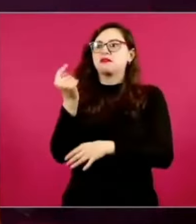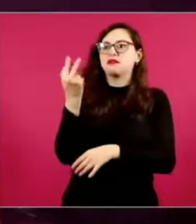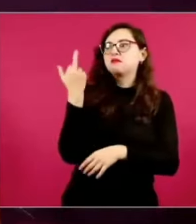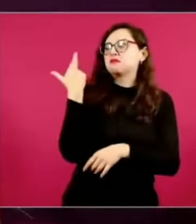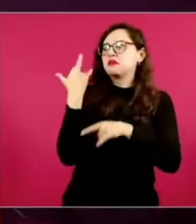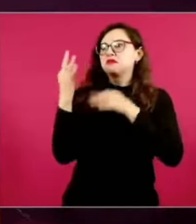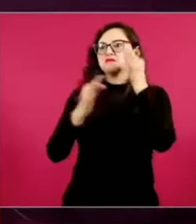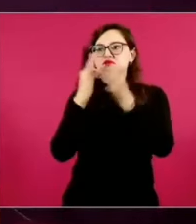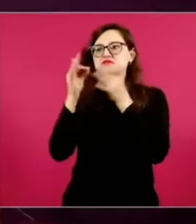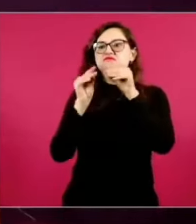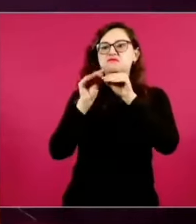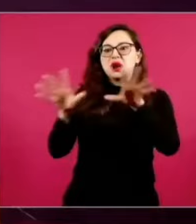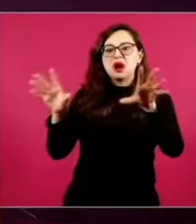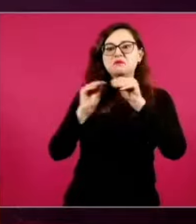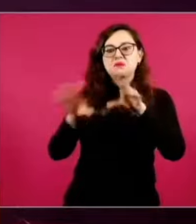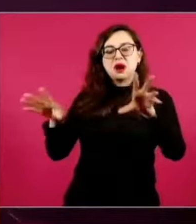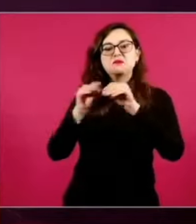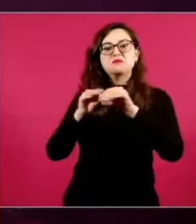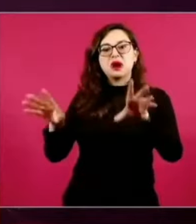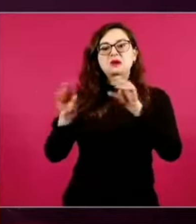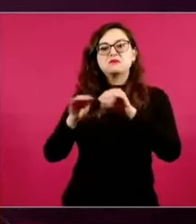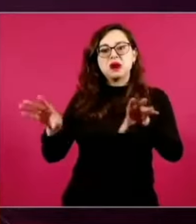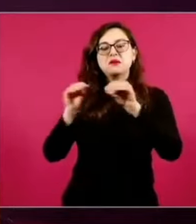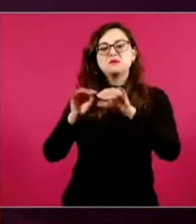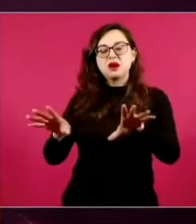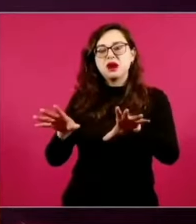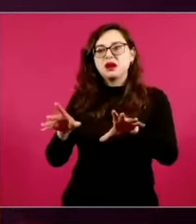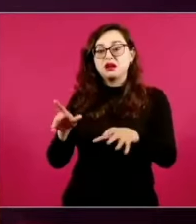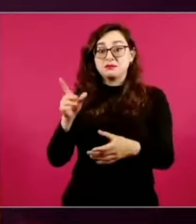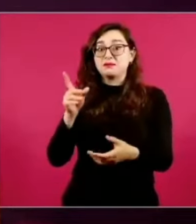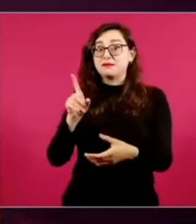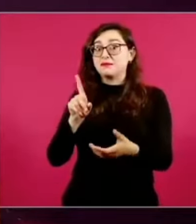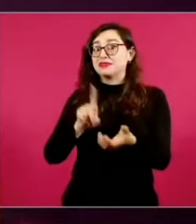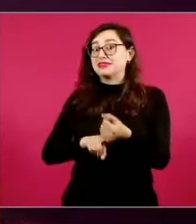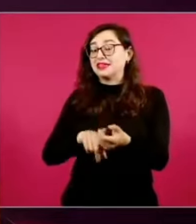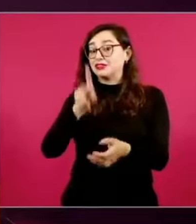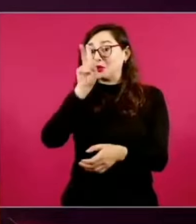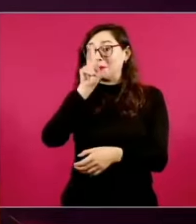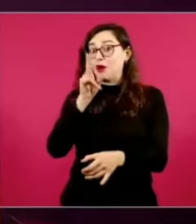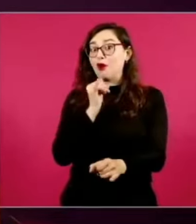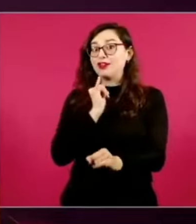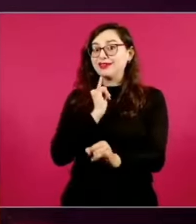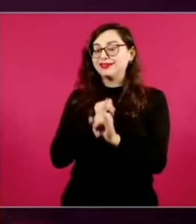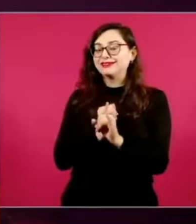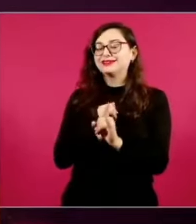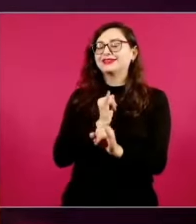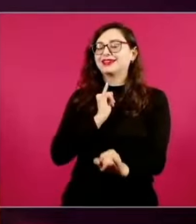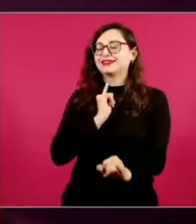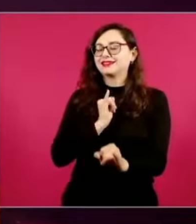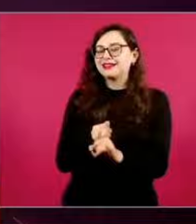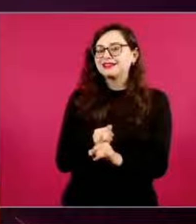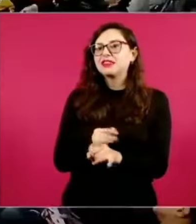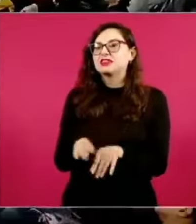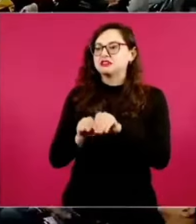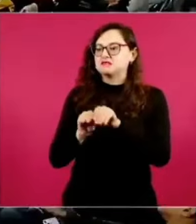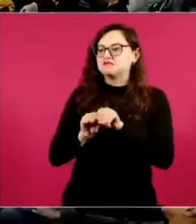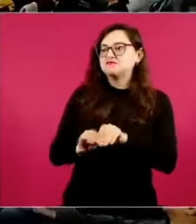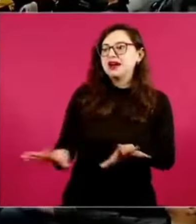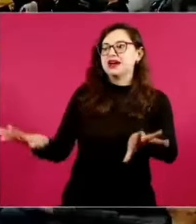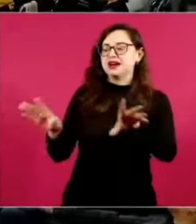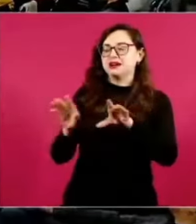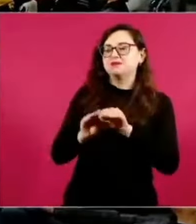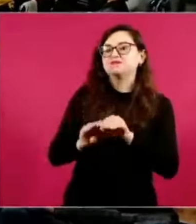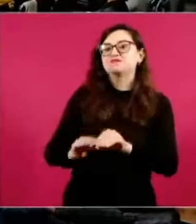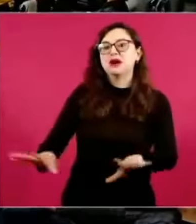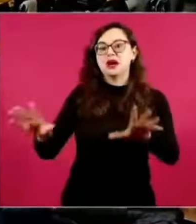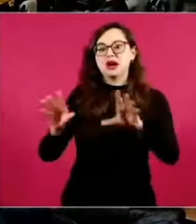con ese trabajo, digamos, del territorio digital, de observar al territorio digital como un territorio de disputa y